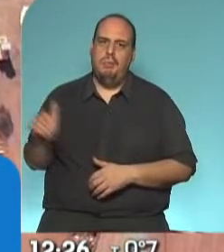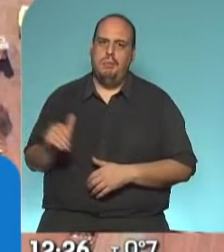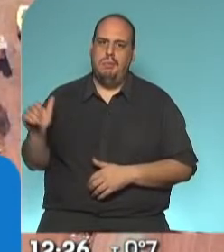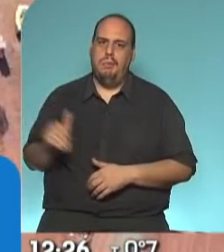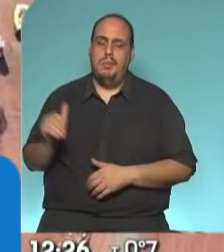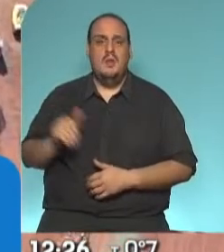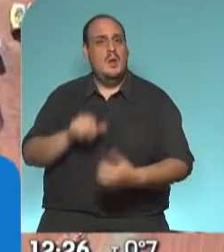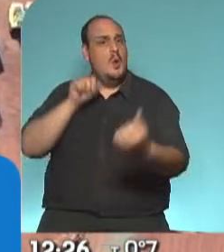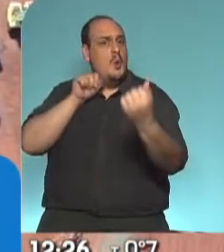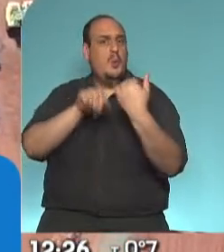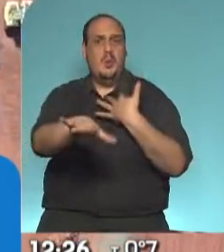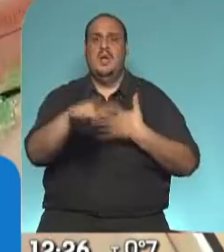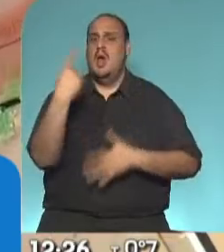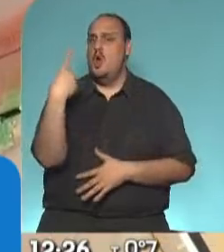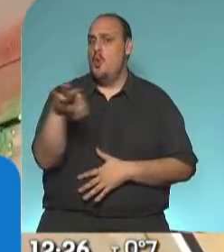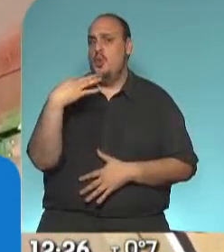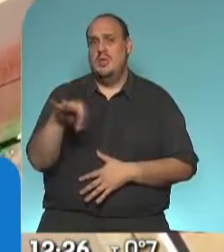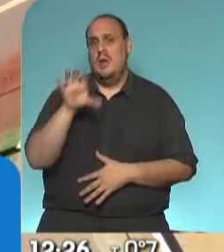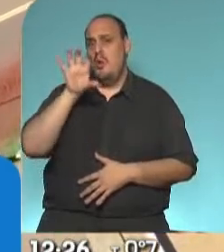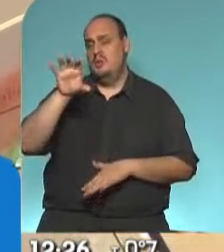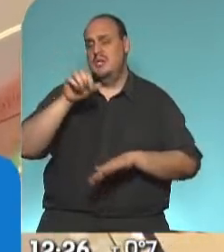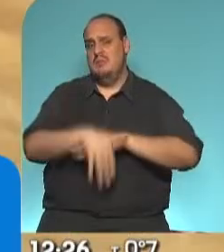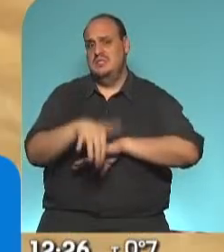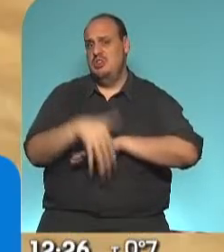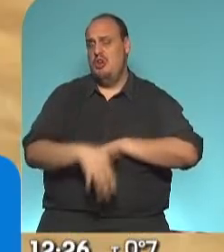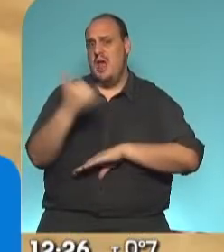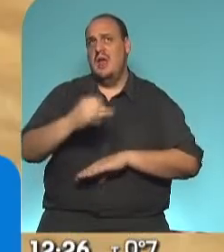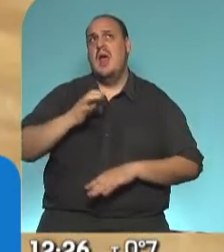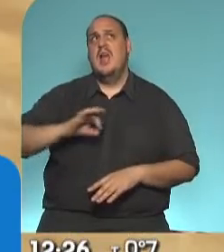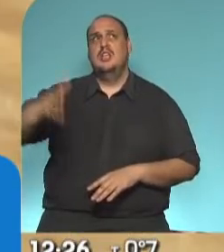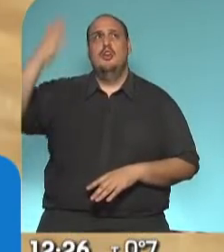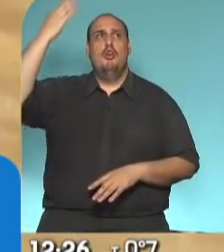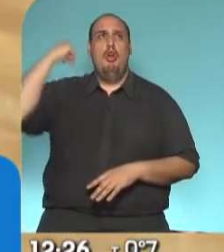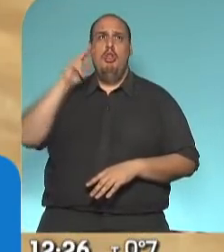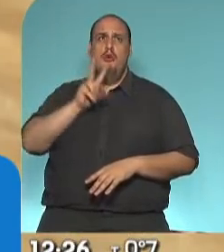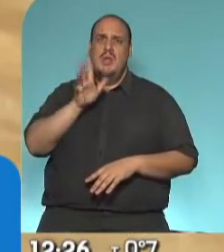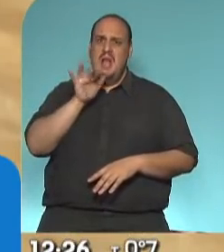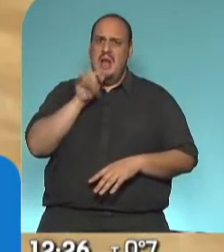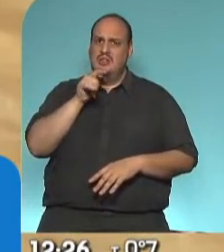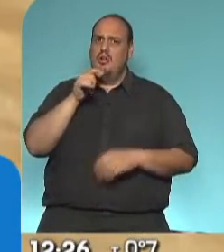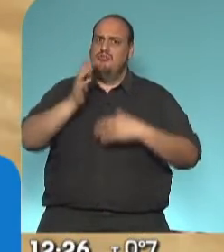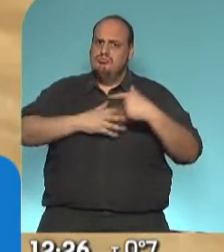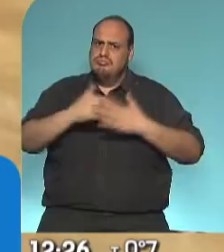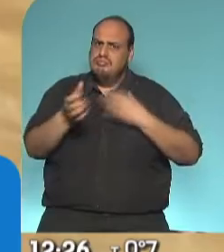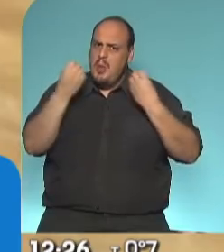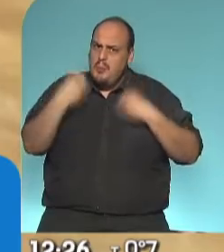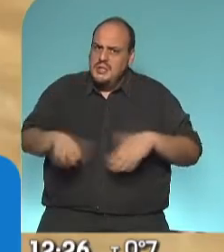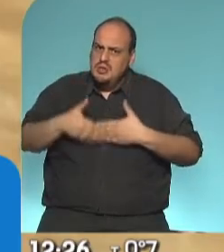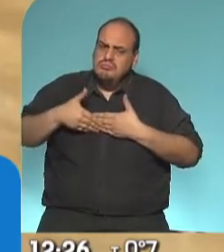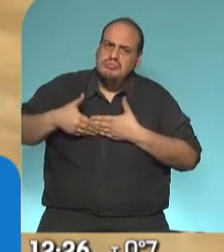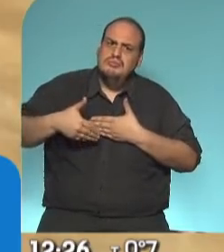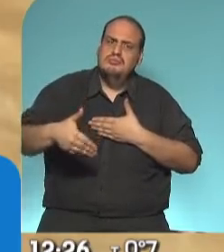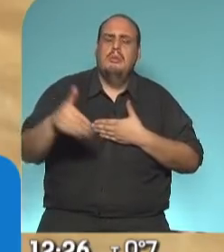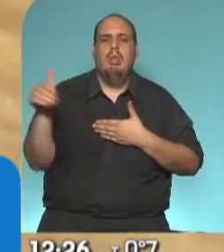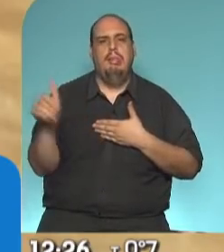autovía que tiene la provincia de Misiones desde el año 2014 que se comenzó a construir, venía